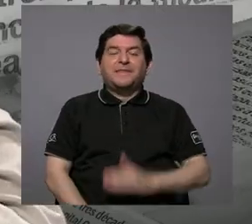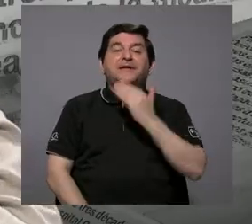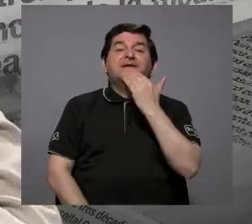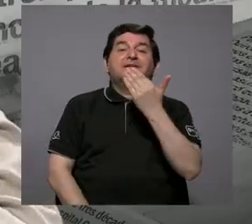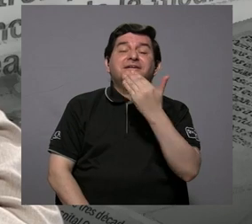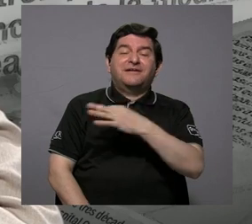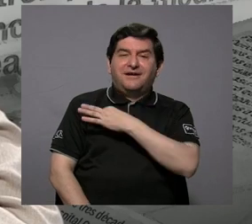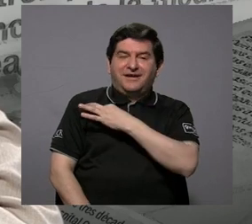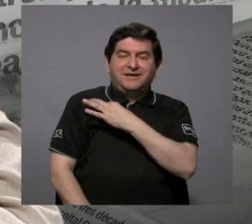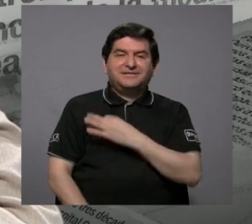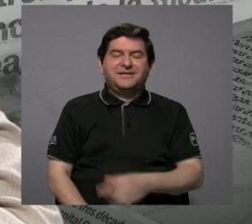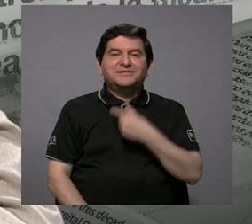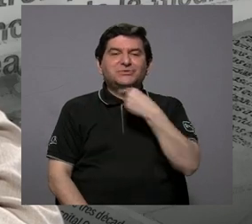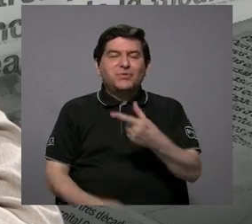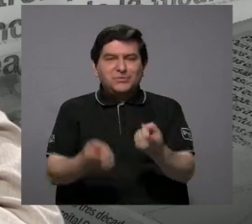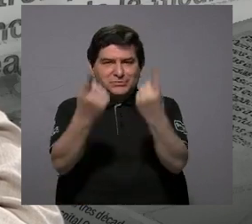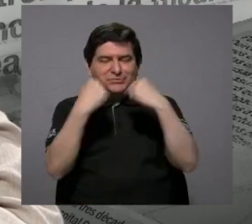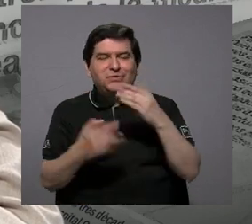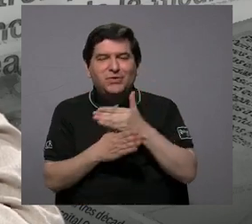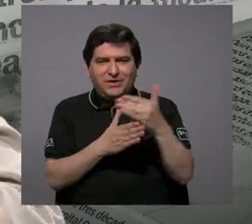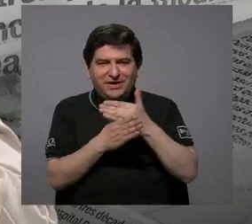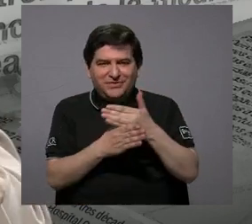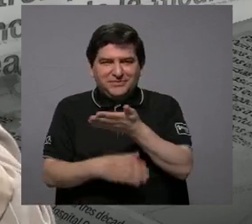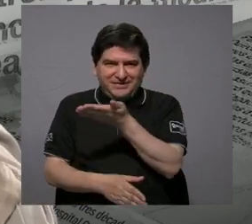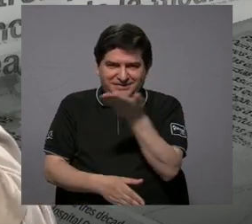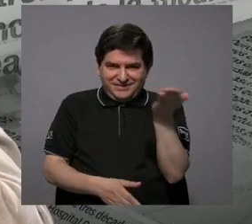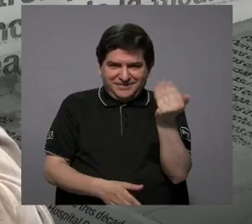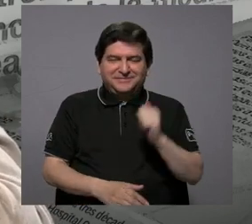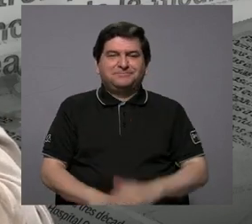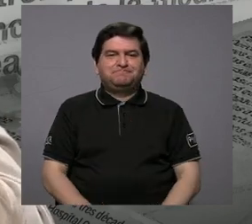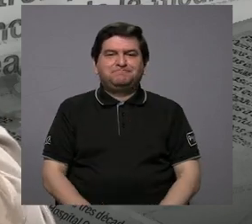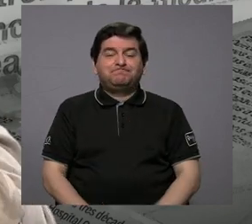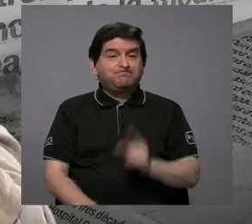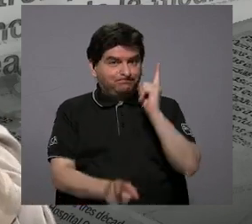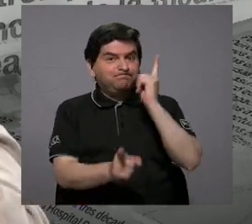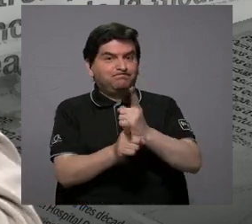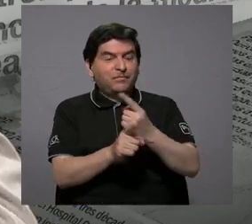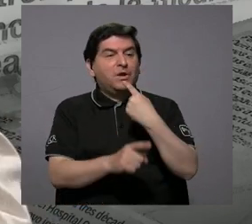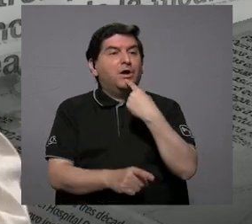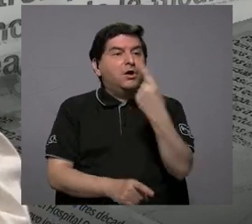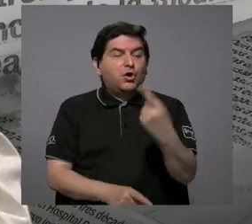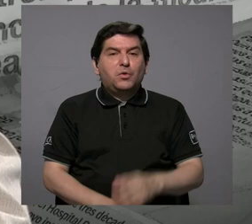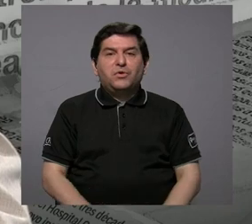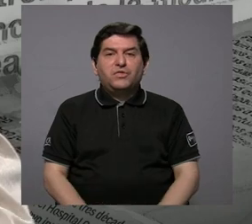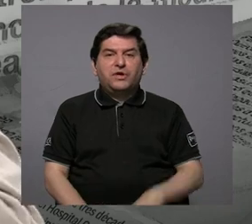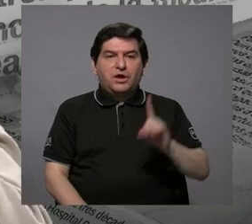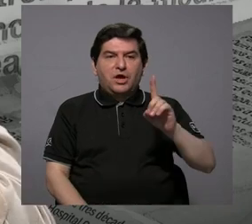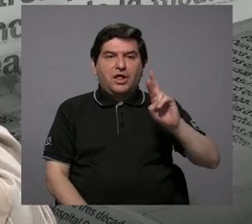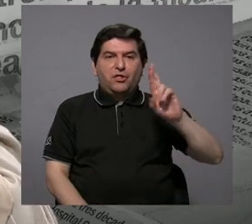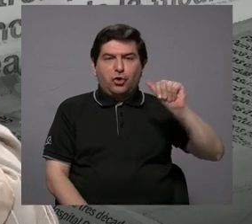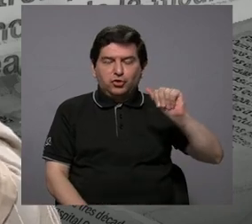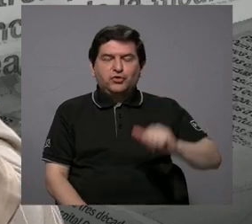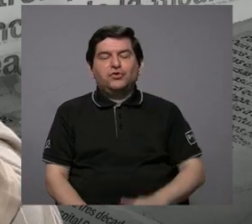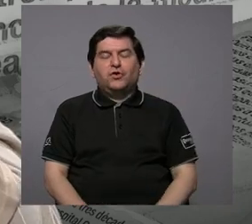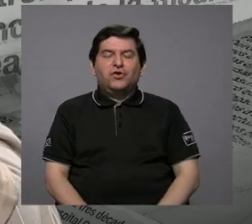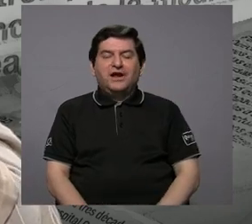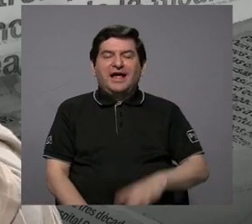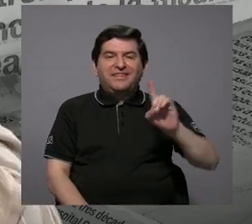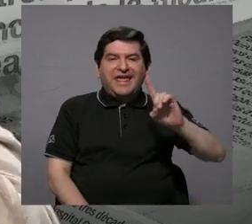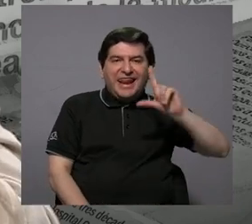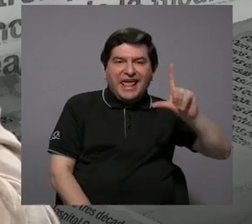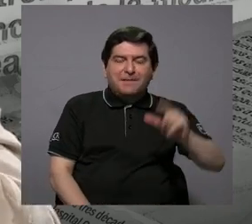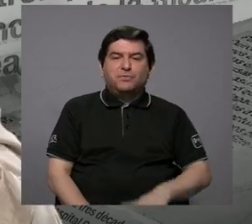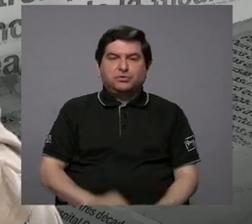por la invitación. Es un gusto estar por acá compartiendo con ustedes y efectivamente como lo comentaba la doctora Delemos, esta